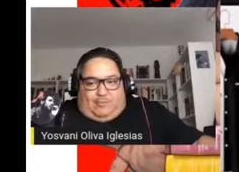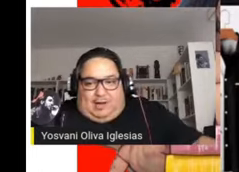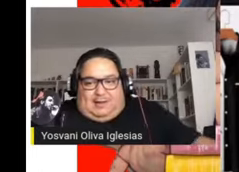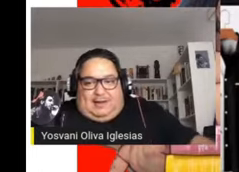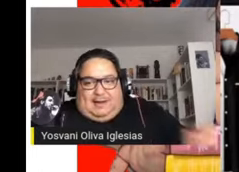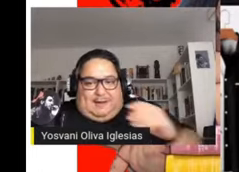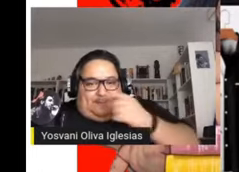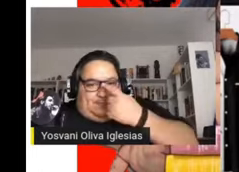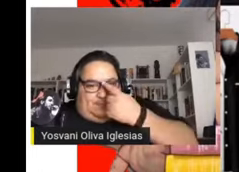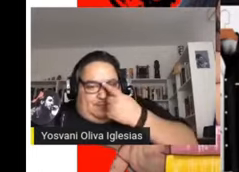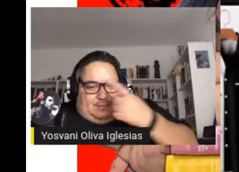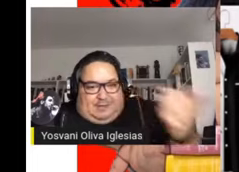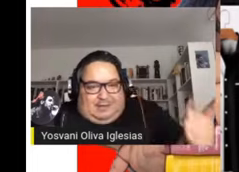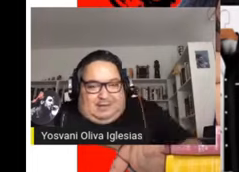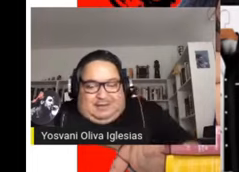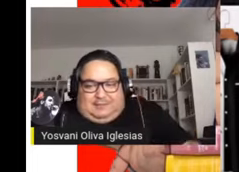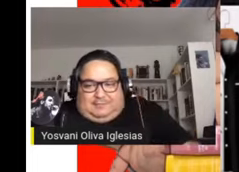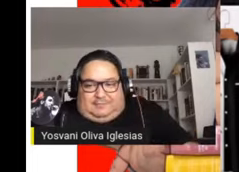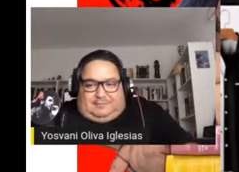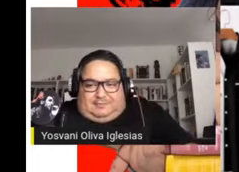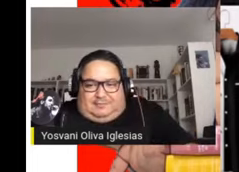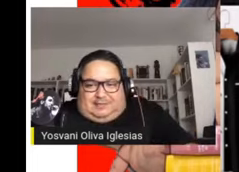Lo que puede...